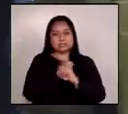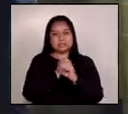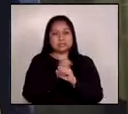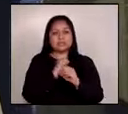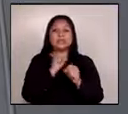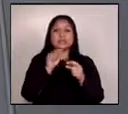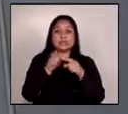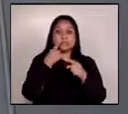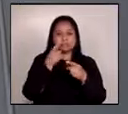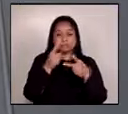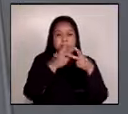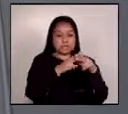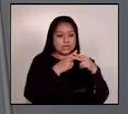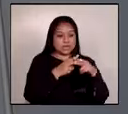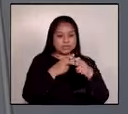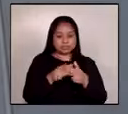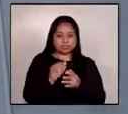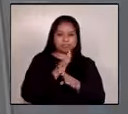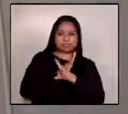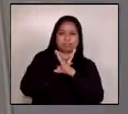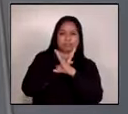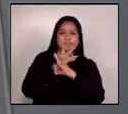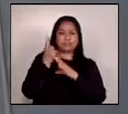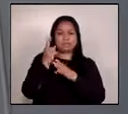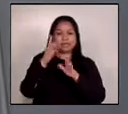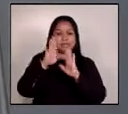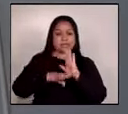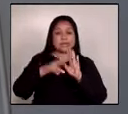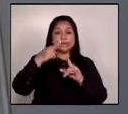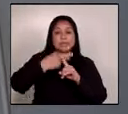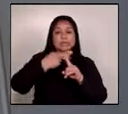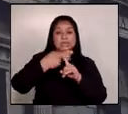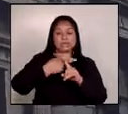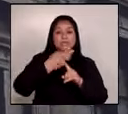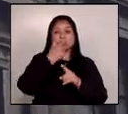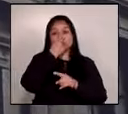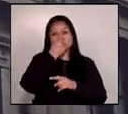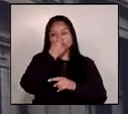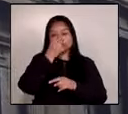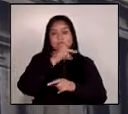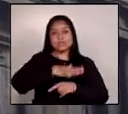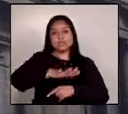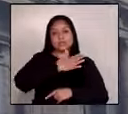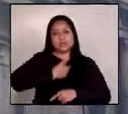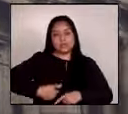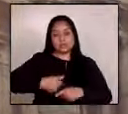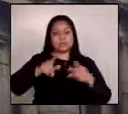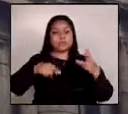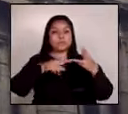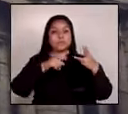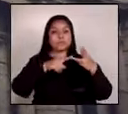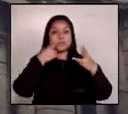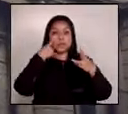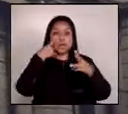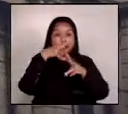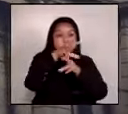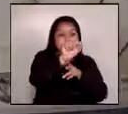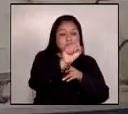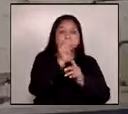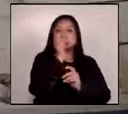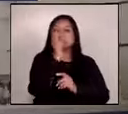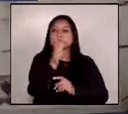preventivas para reducir el riesgo de corrupción en el ámbito gubernamental detección y denuncia fortaleciendo los